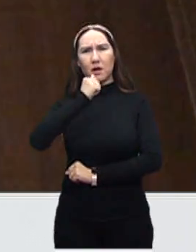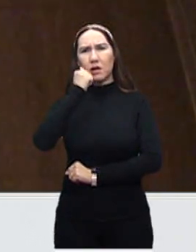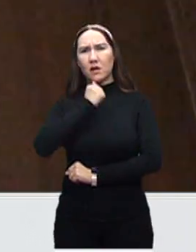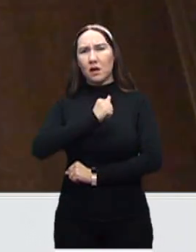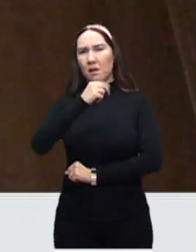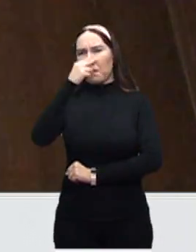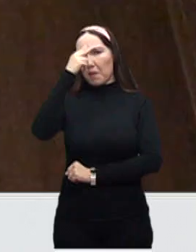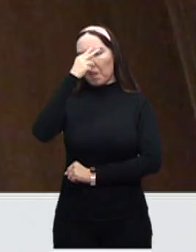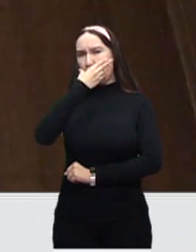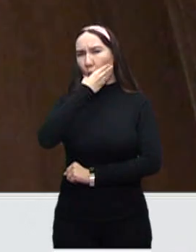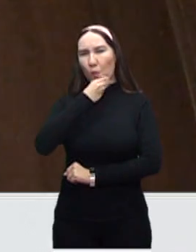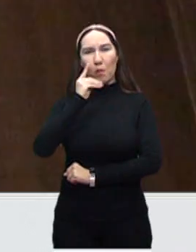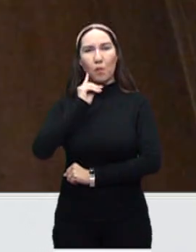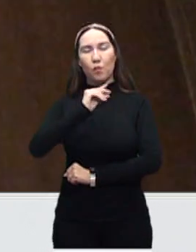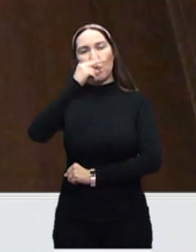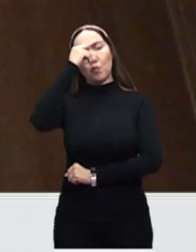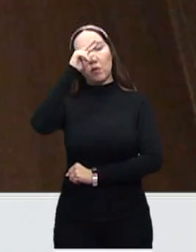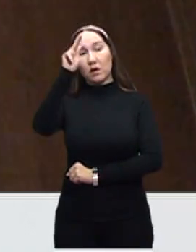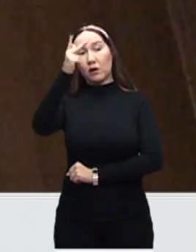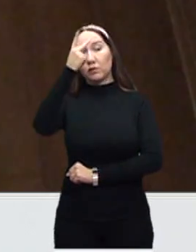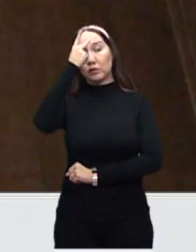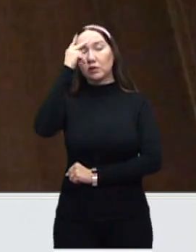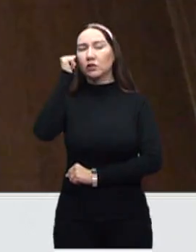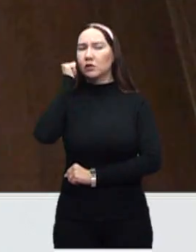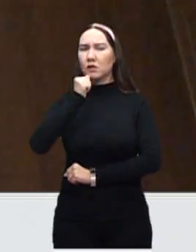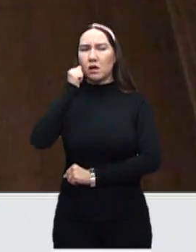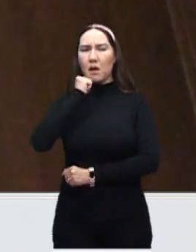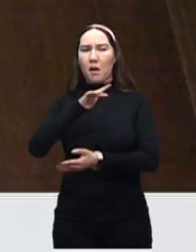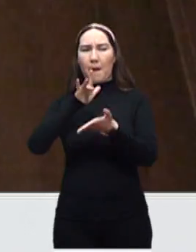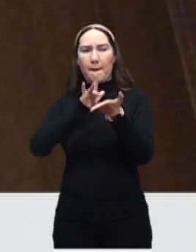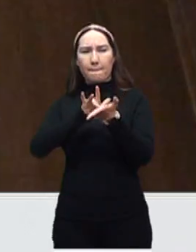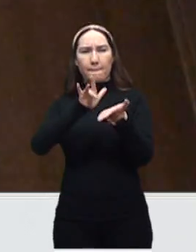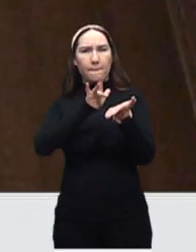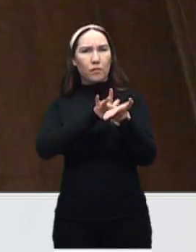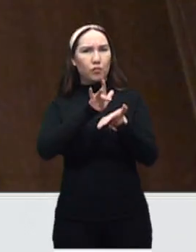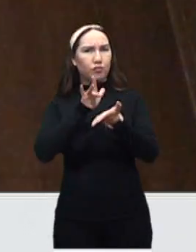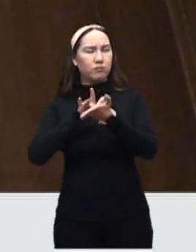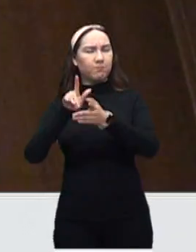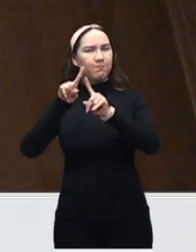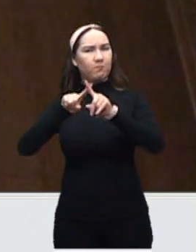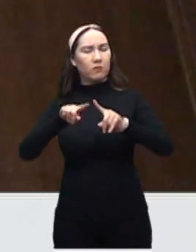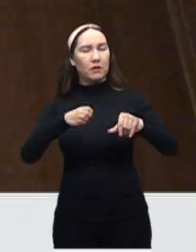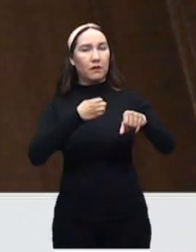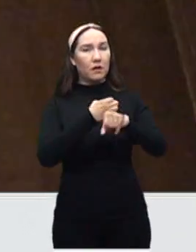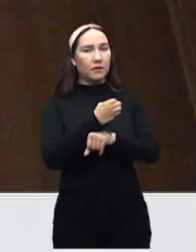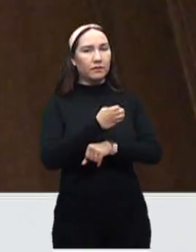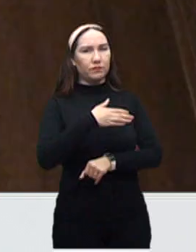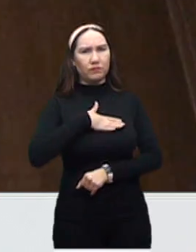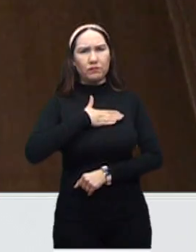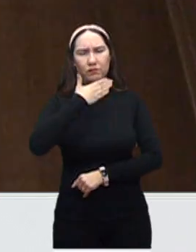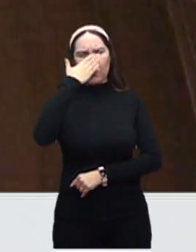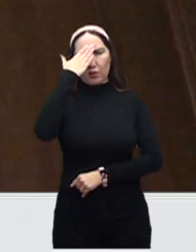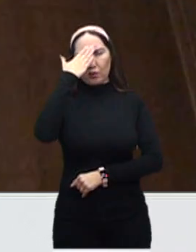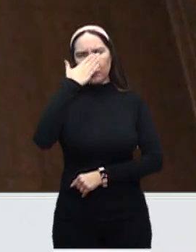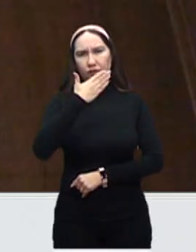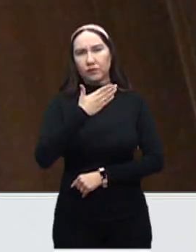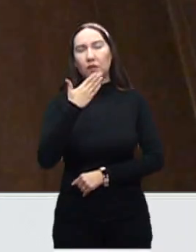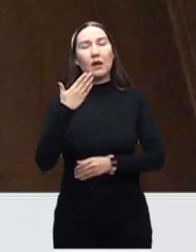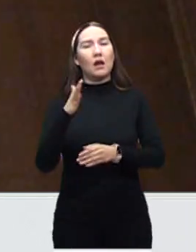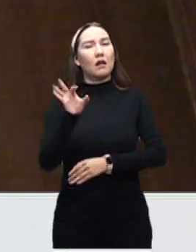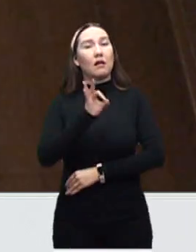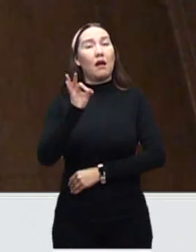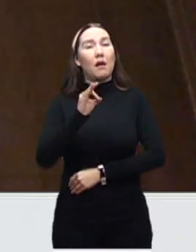Luis Potosí se ha distinguido por apoyar a otras entidades y yo estoy seguro que en un momento dado que requiriéramos algún tipo de apoyo,